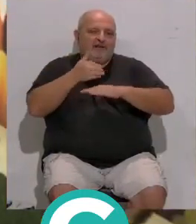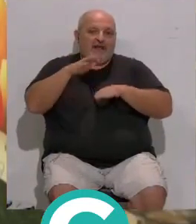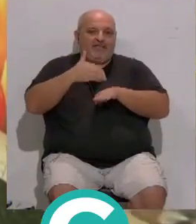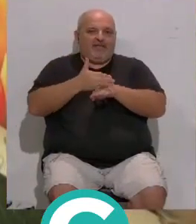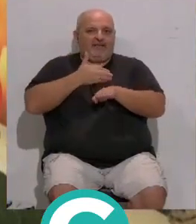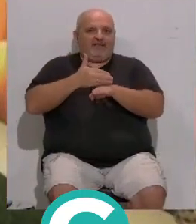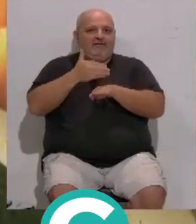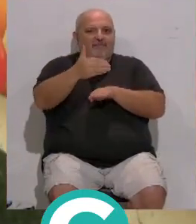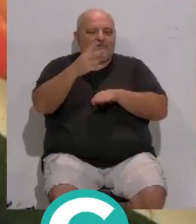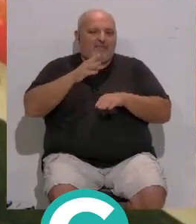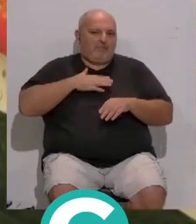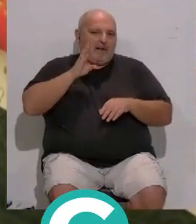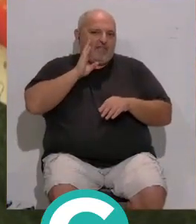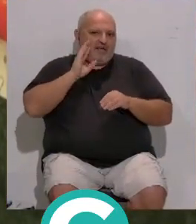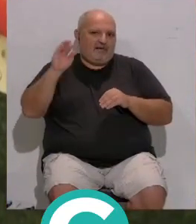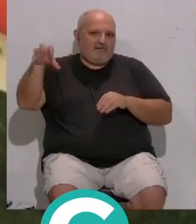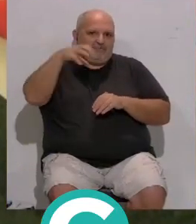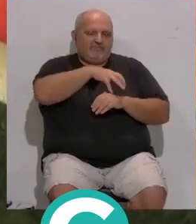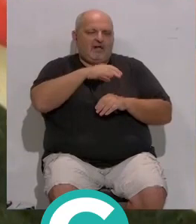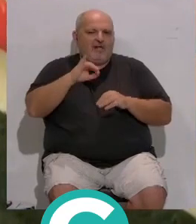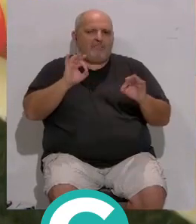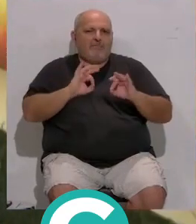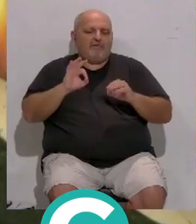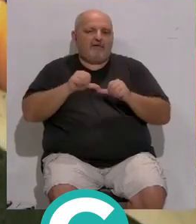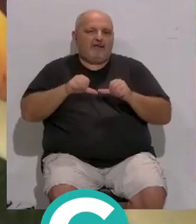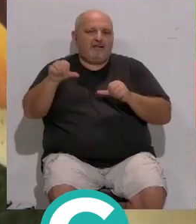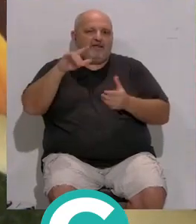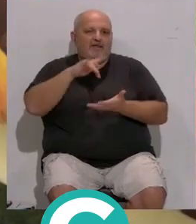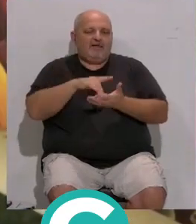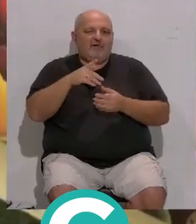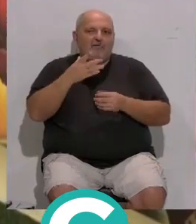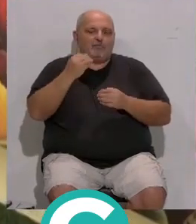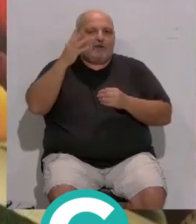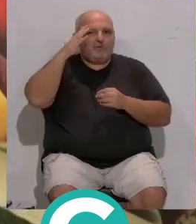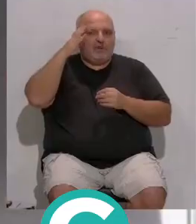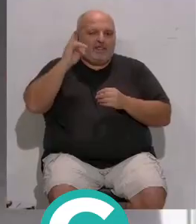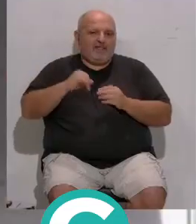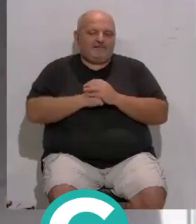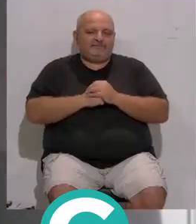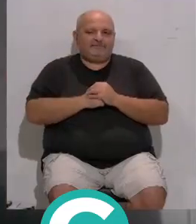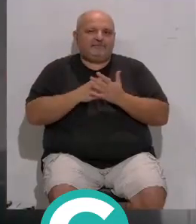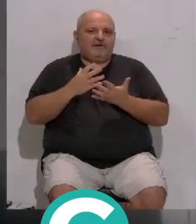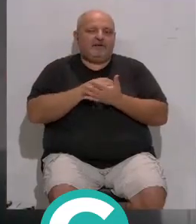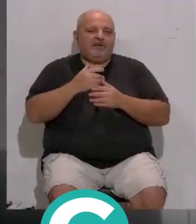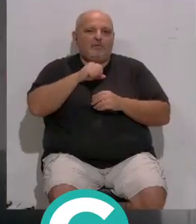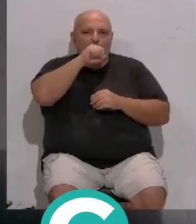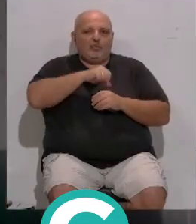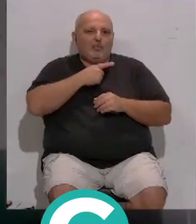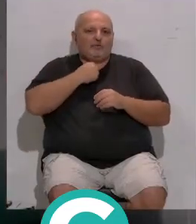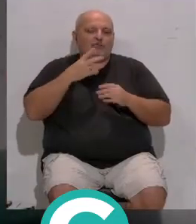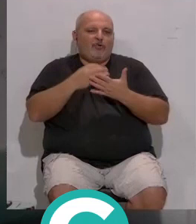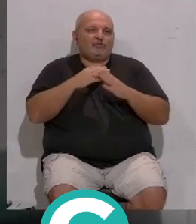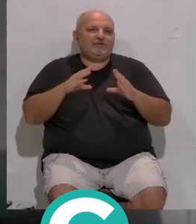exornados... ...un trabajo que los detallistas afrontan... ...en esta edición, con mucha ilusión. Todos los que amamos, digamos, los